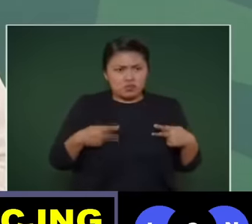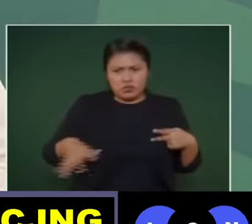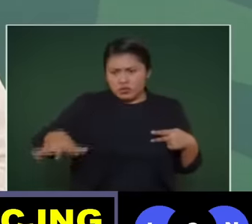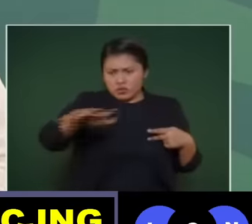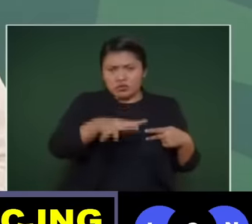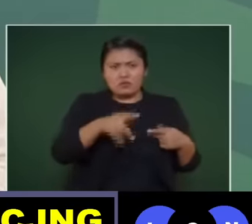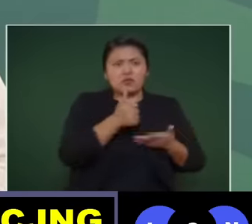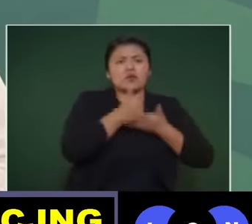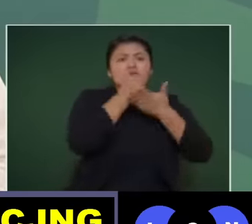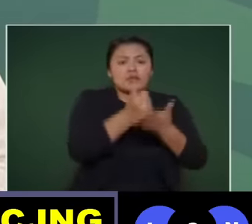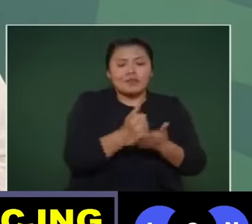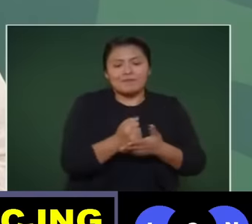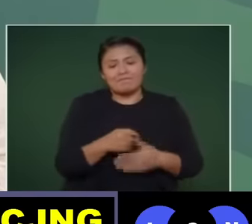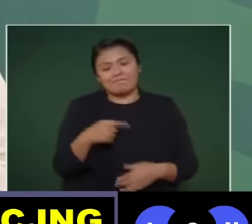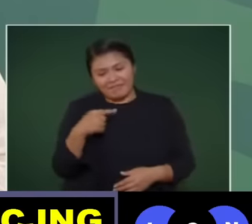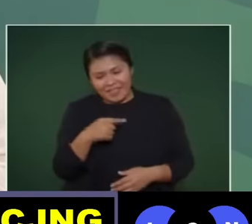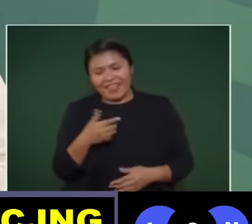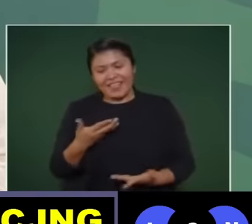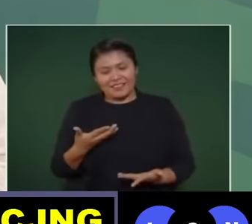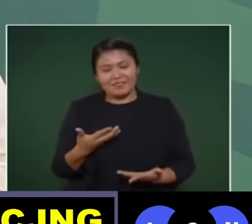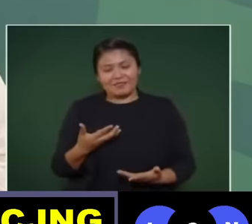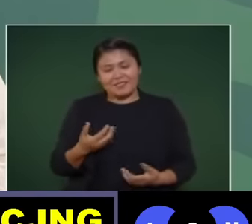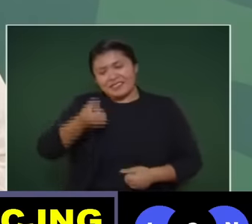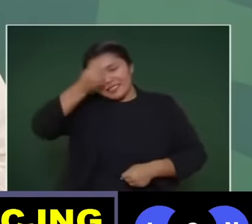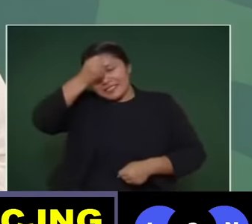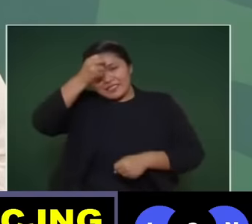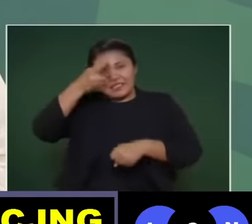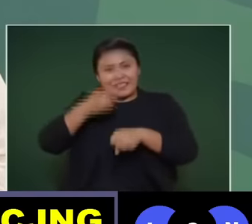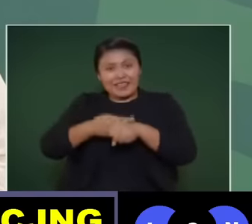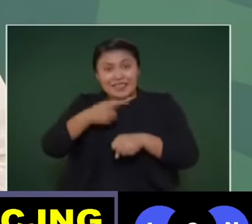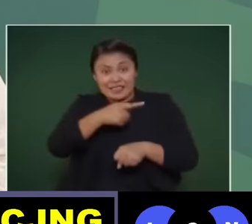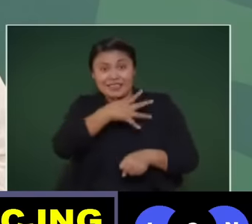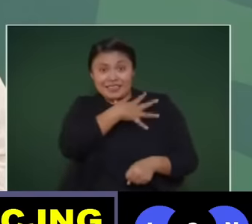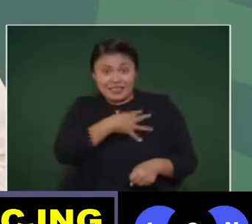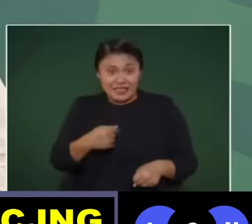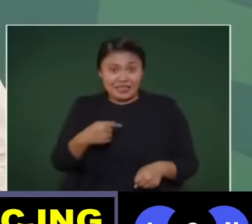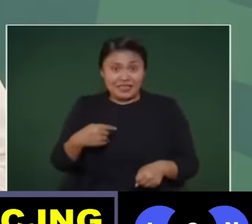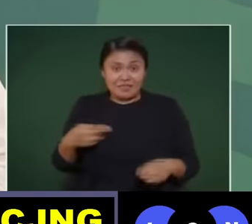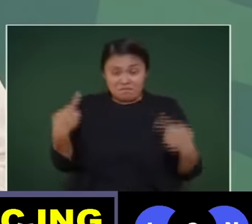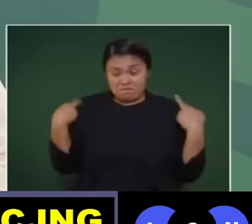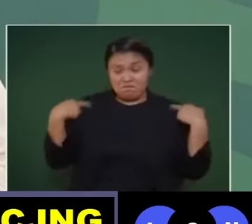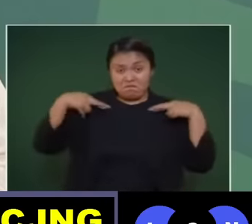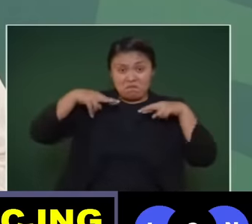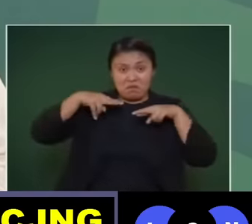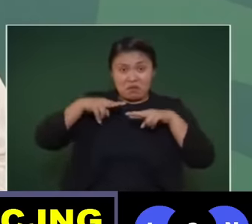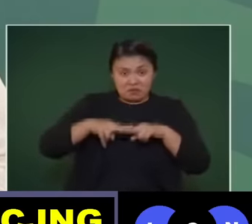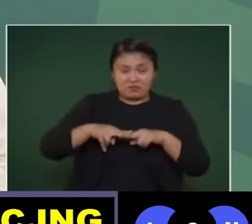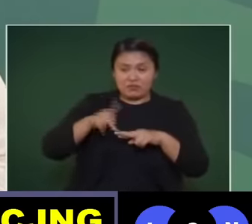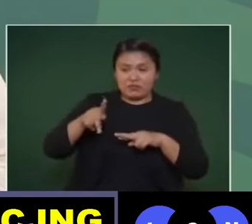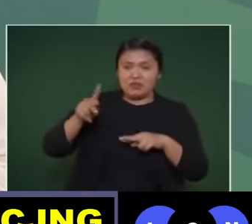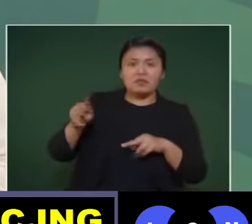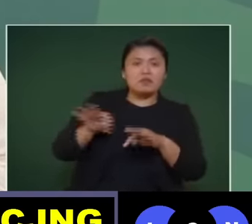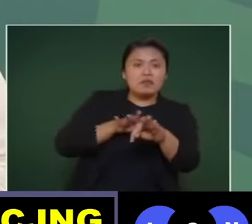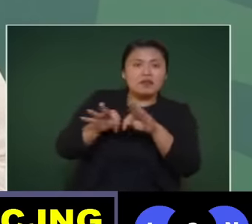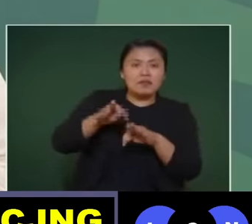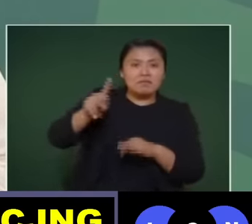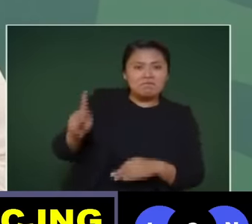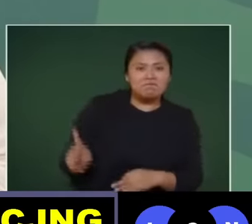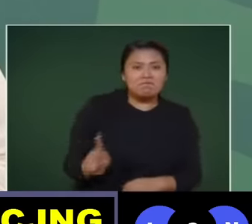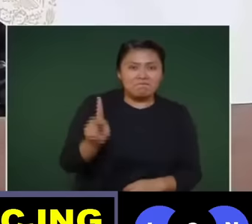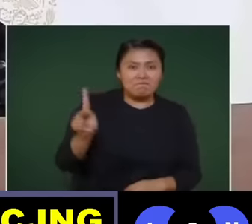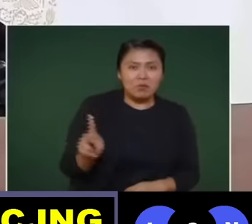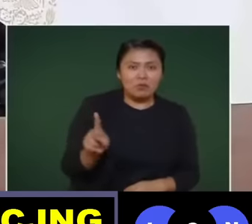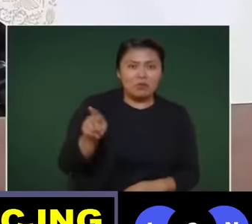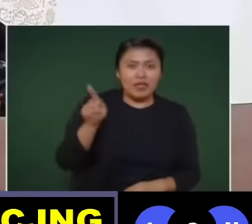esta secretaria, hija de una maestra rural de la Huasteca Potosina